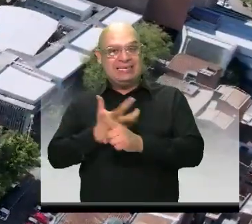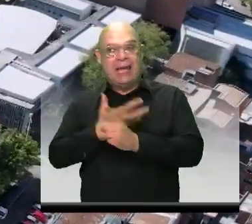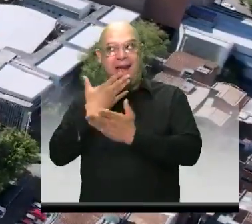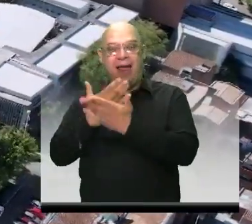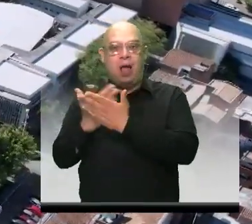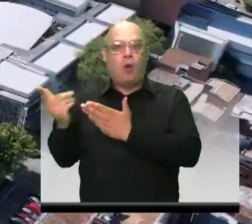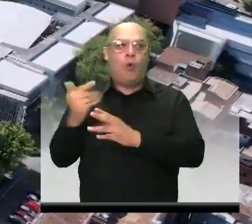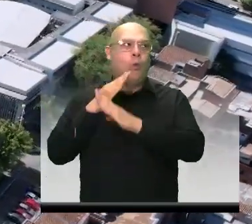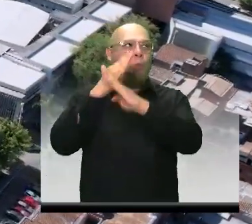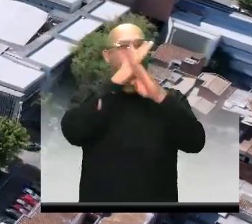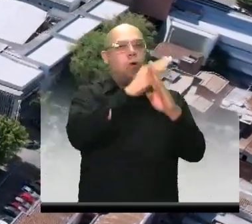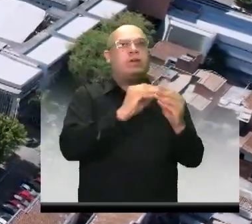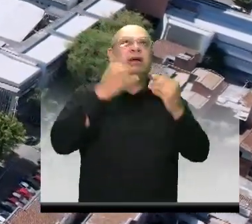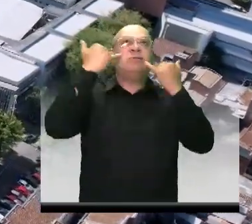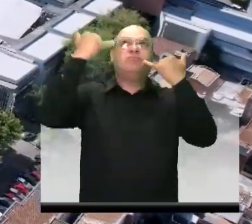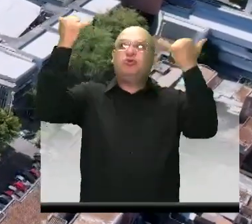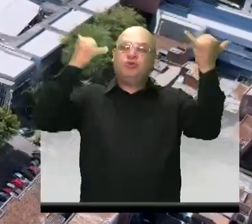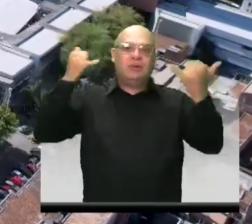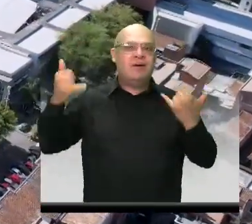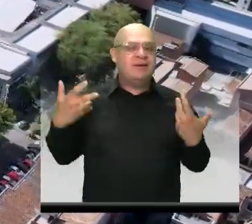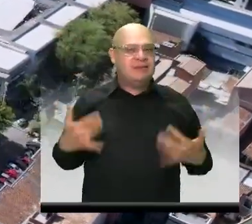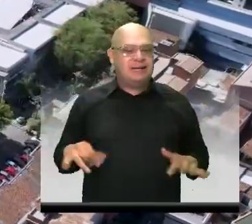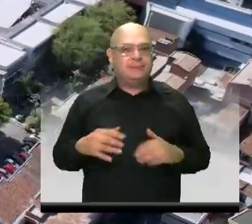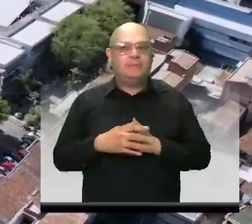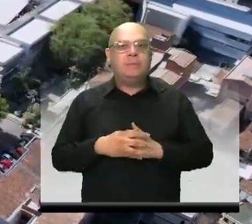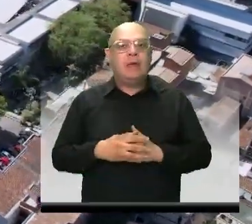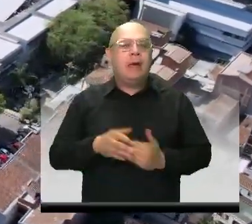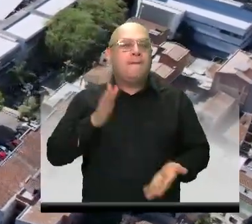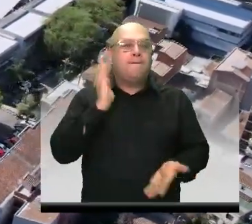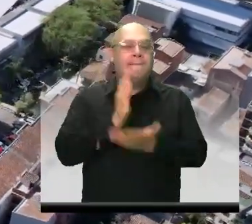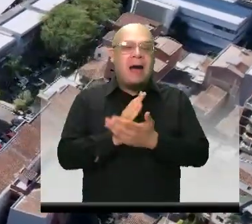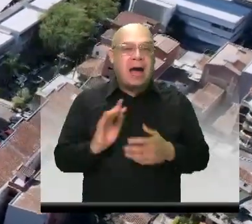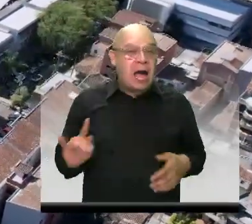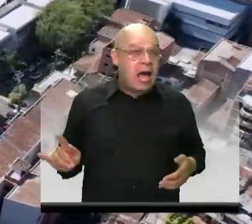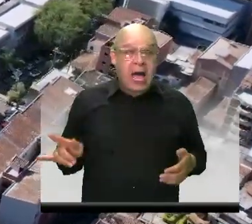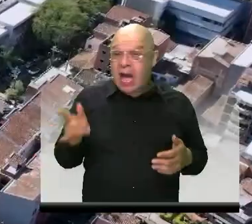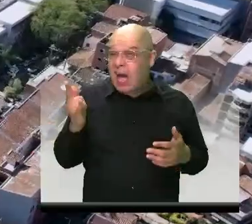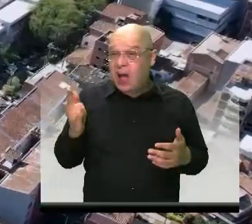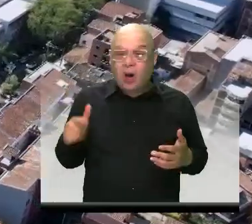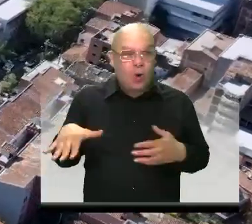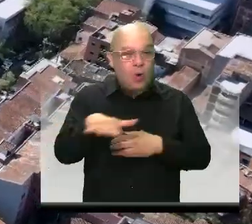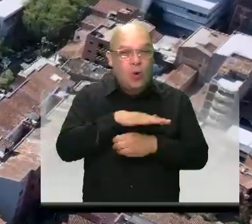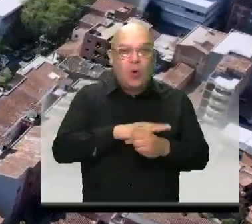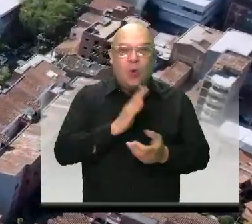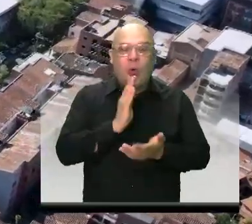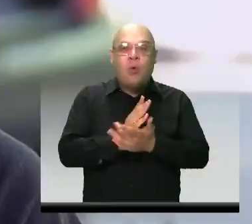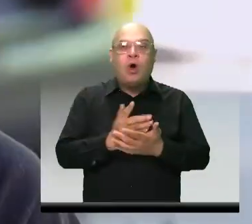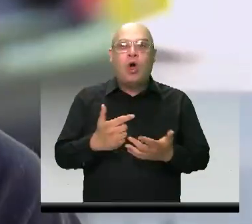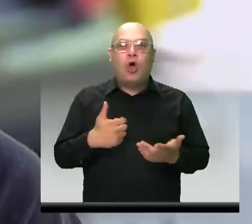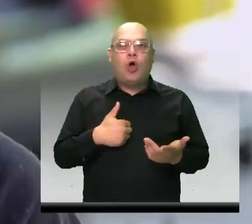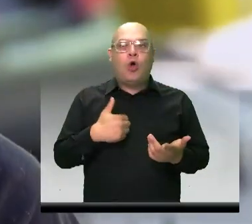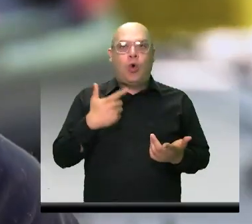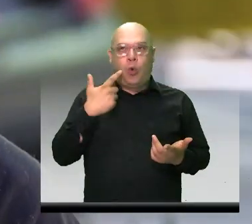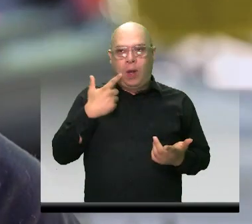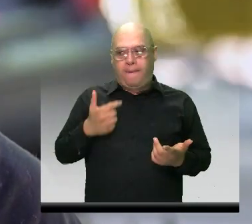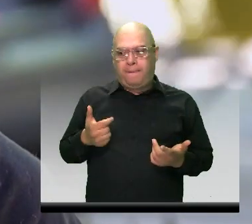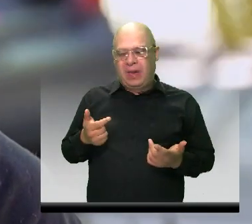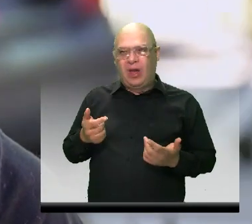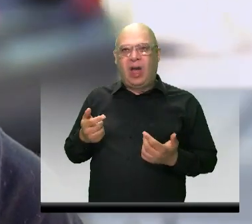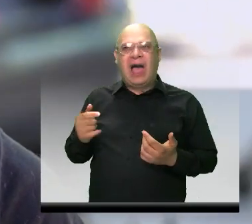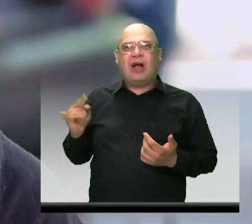cámaras de vigilancia. Cuando ocurre algo, nosotros tenemos una especie como de controlcito y uno llama directamente.